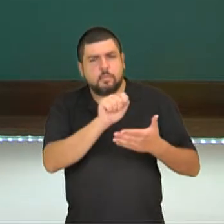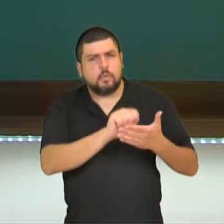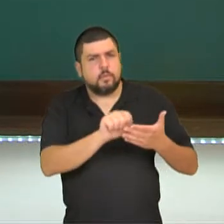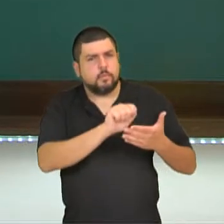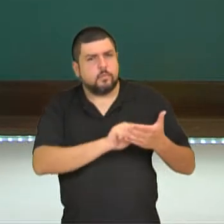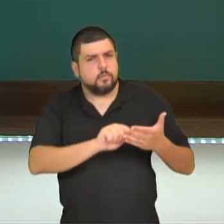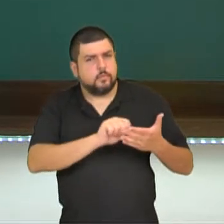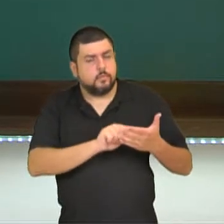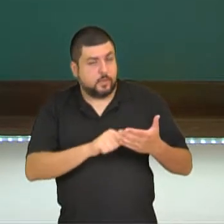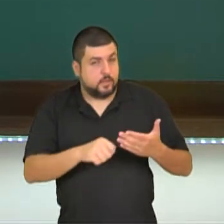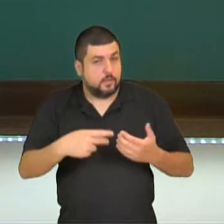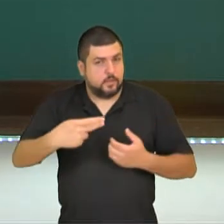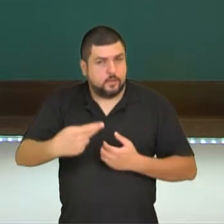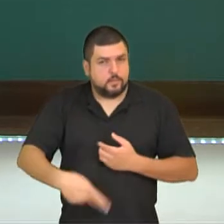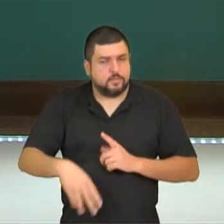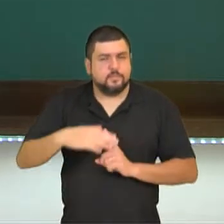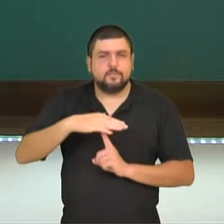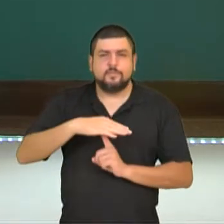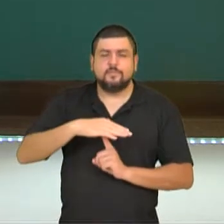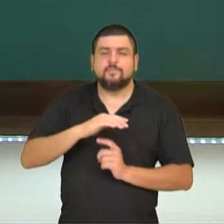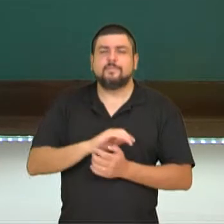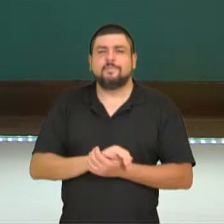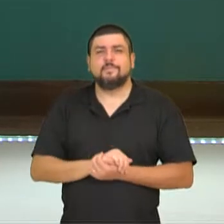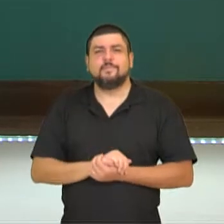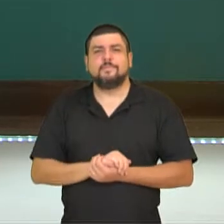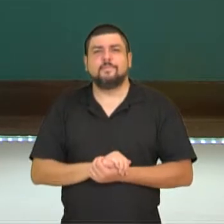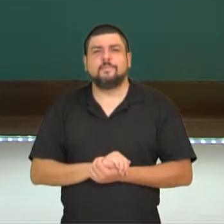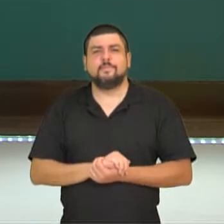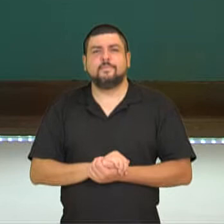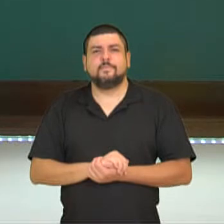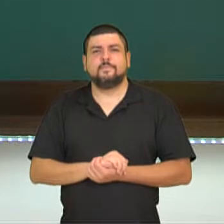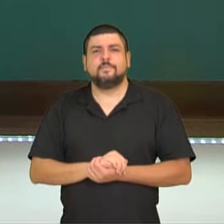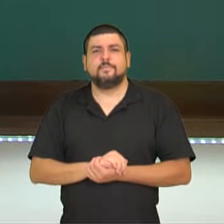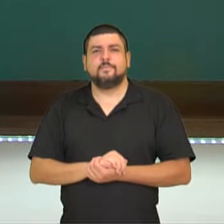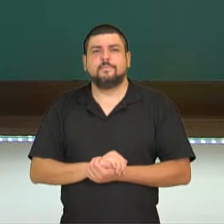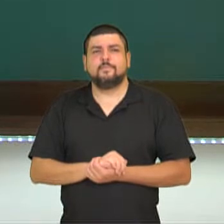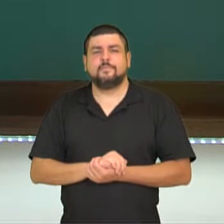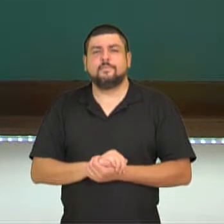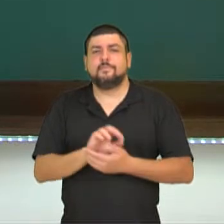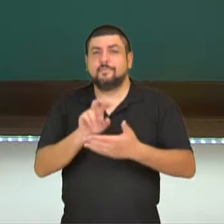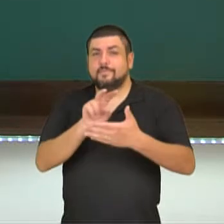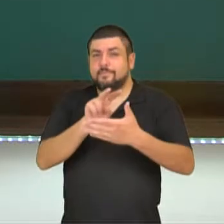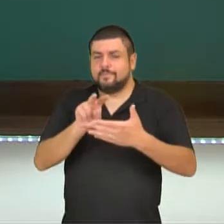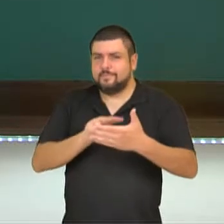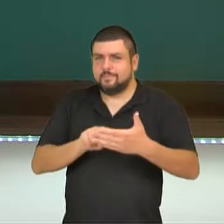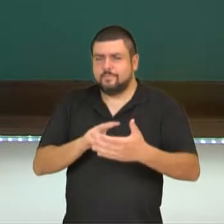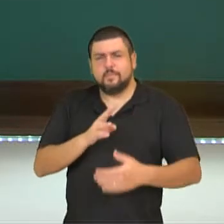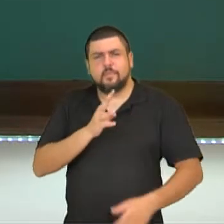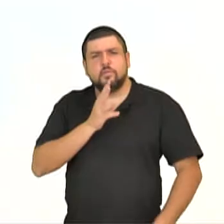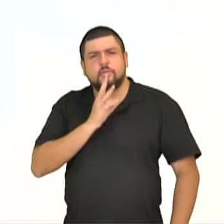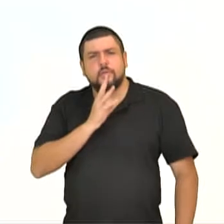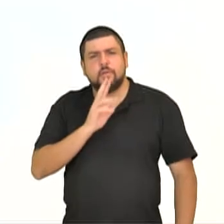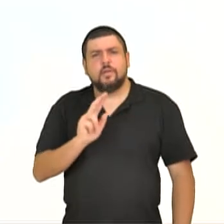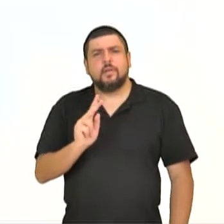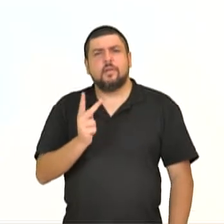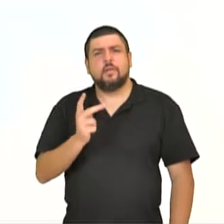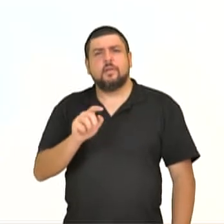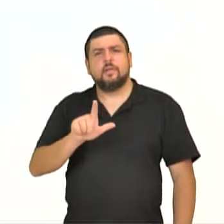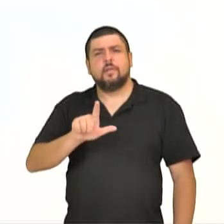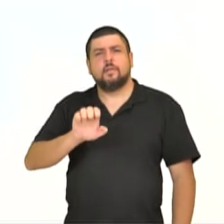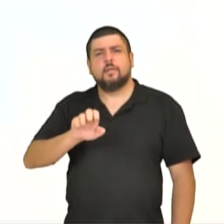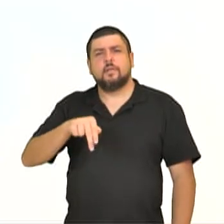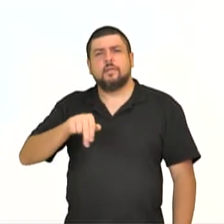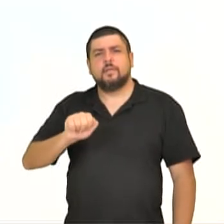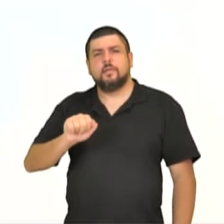paranaense? Ah, vamos a ver. Vamos a leer. ¿Conoce Helena Colody? No ando en la